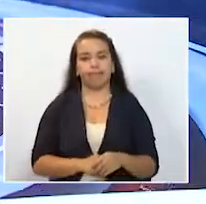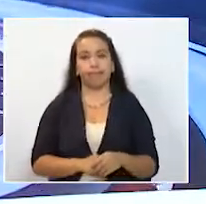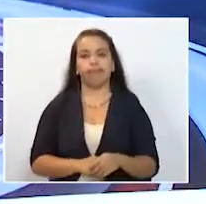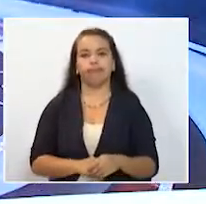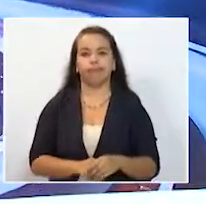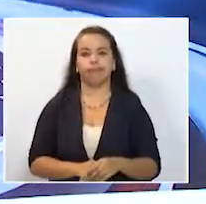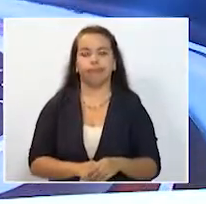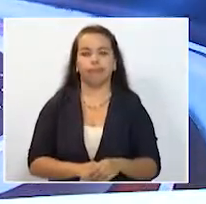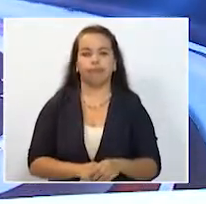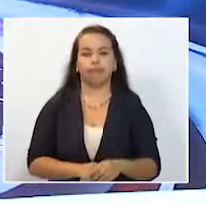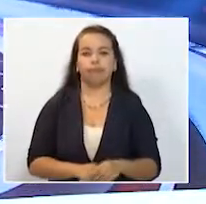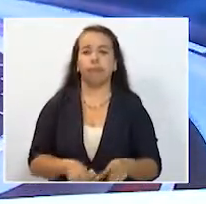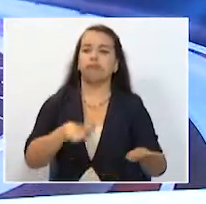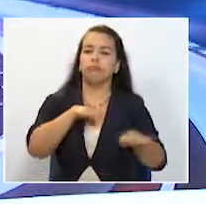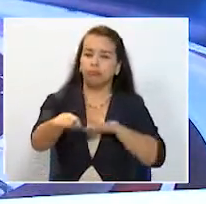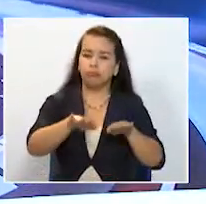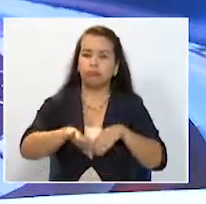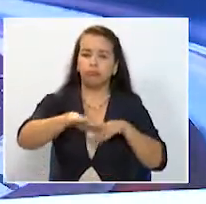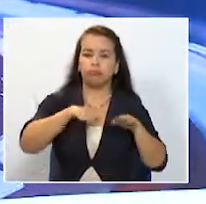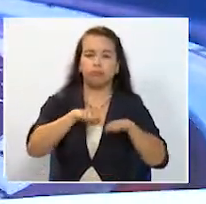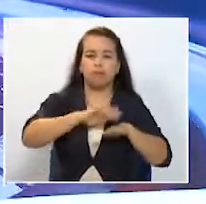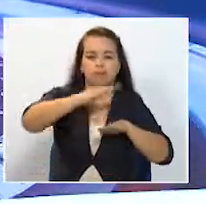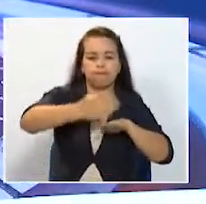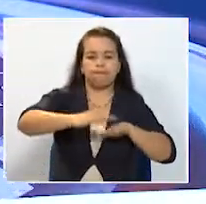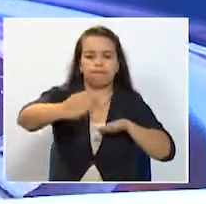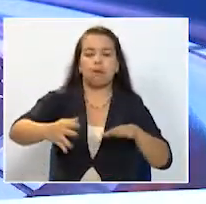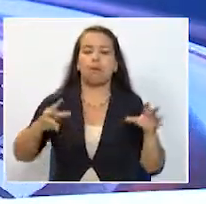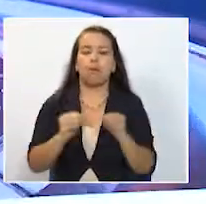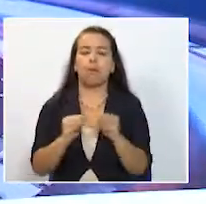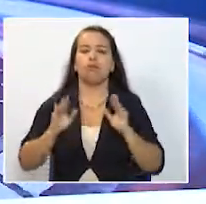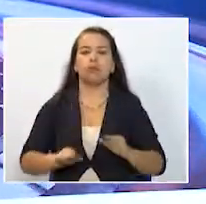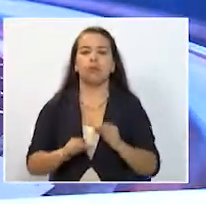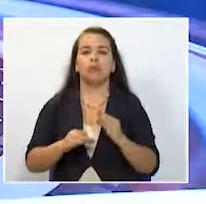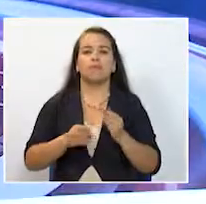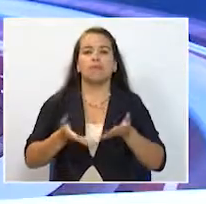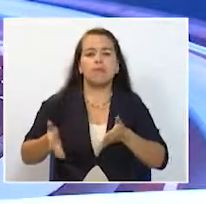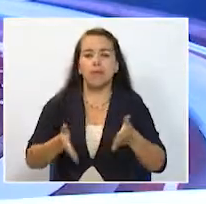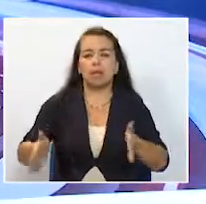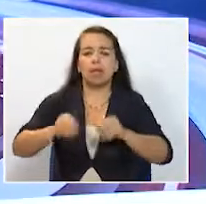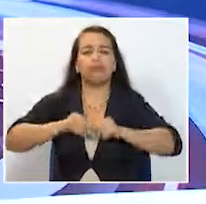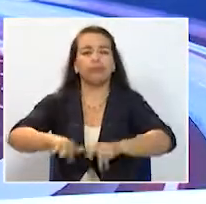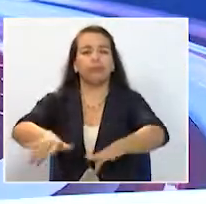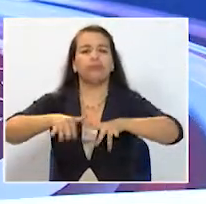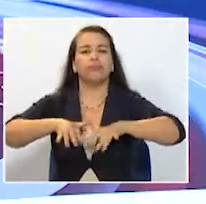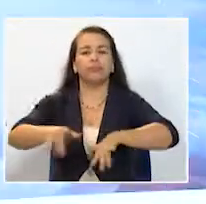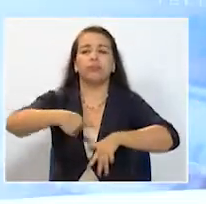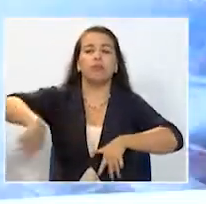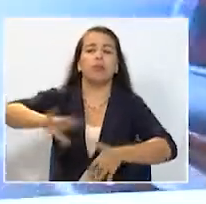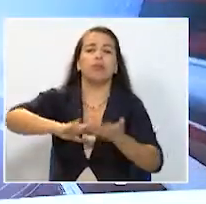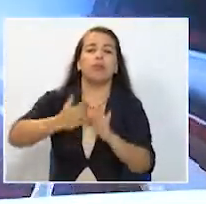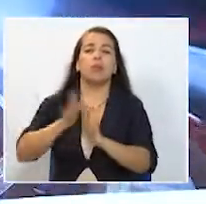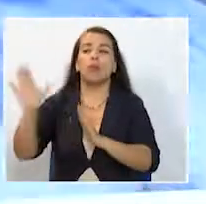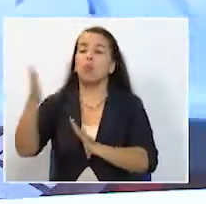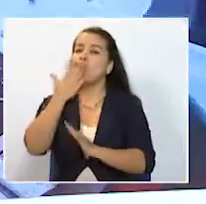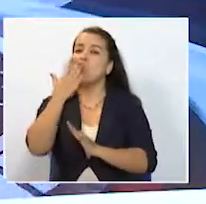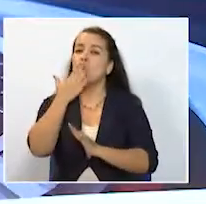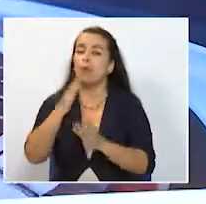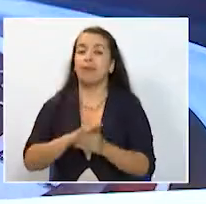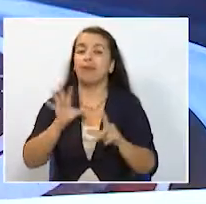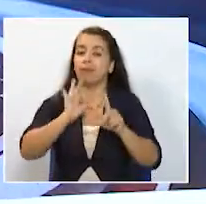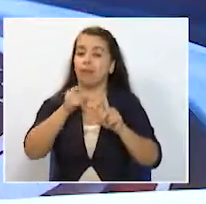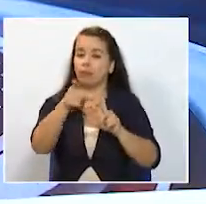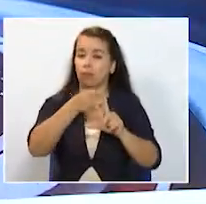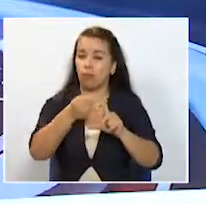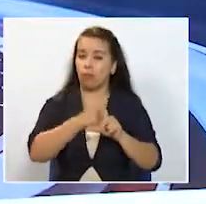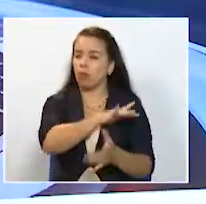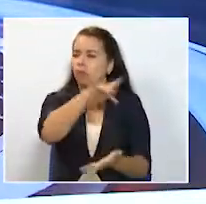Pavimentación de Calles Reductores de Velocidad y la canalización de una cañada son los problemas más sentidos de una comunidad en Calarcán Telecafé en tu Barrio